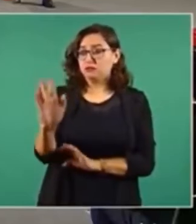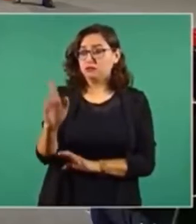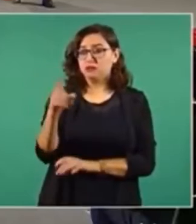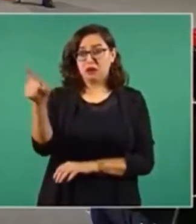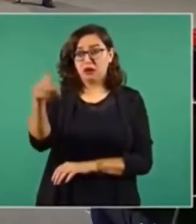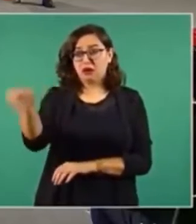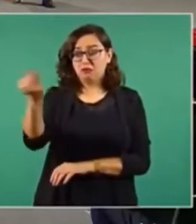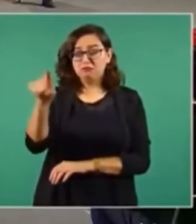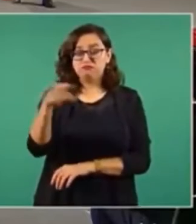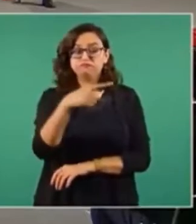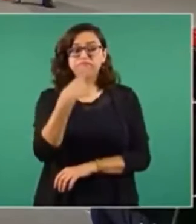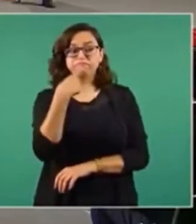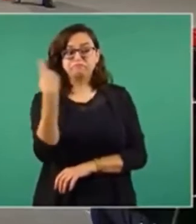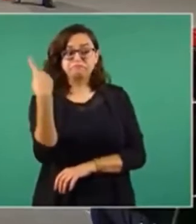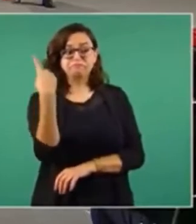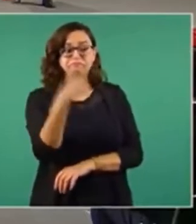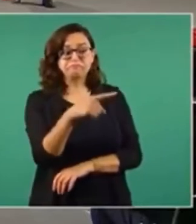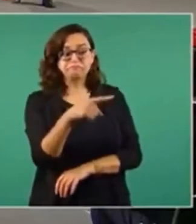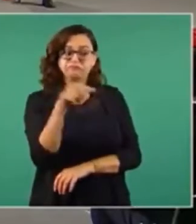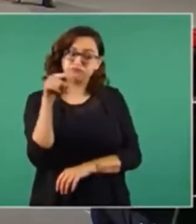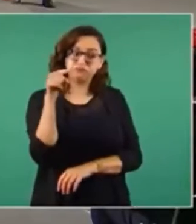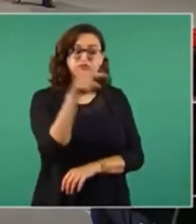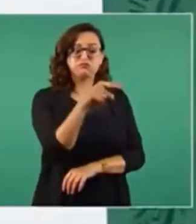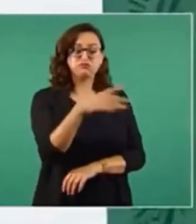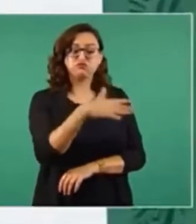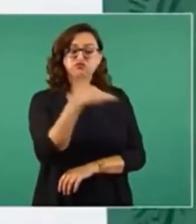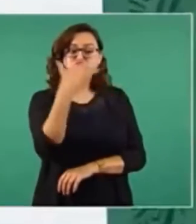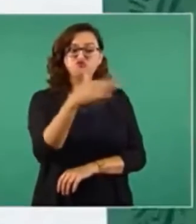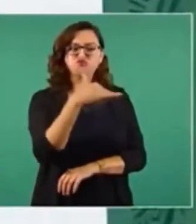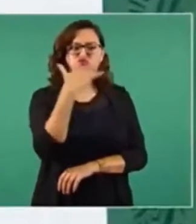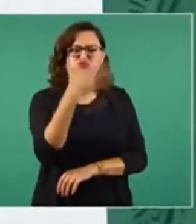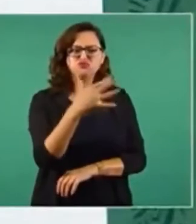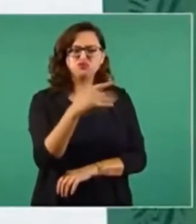Que no se ampare ni huya.